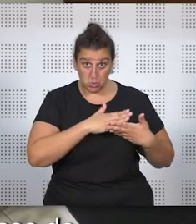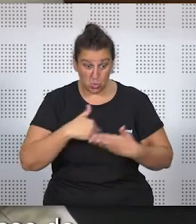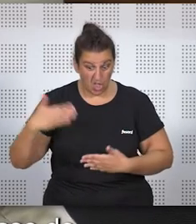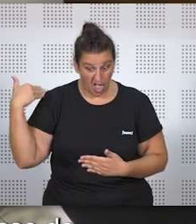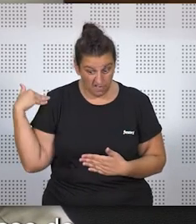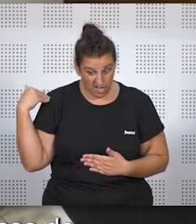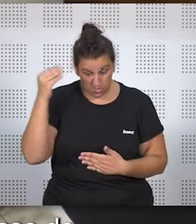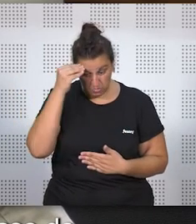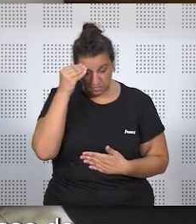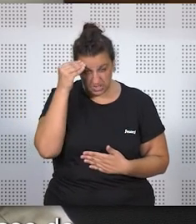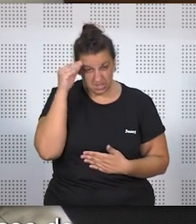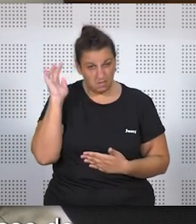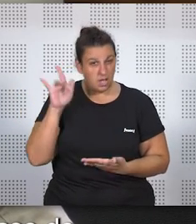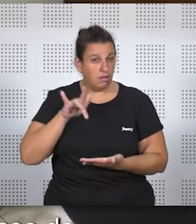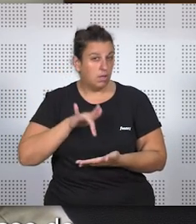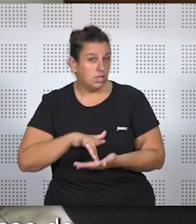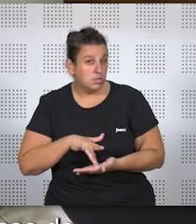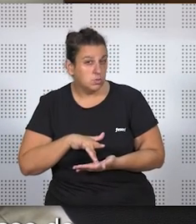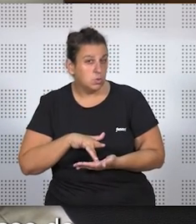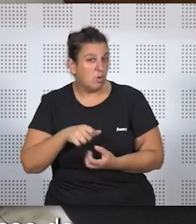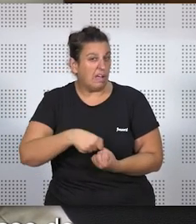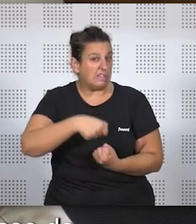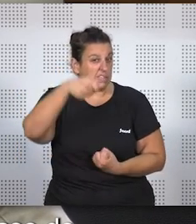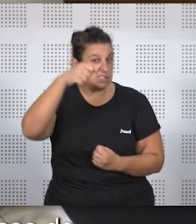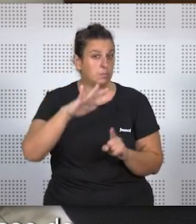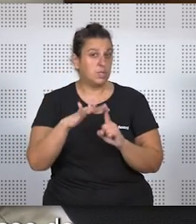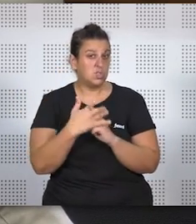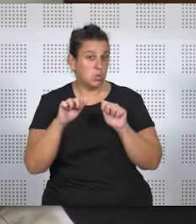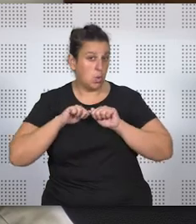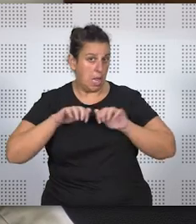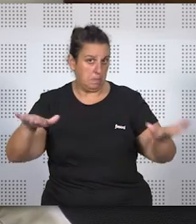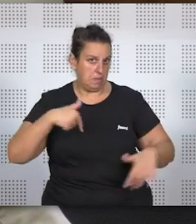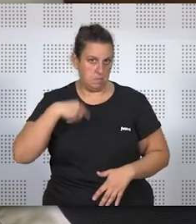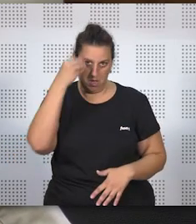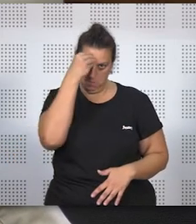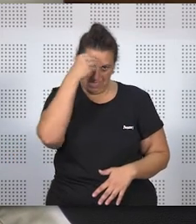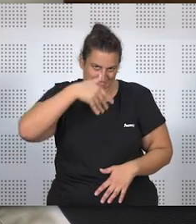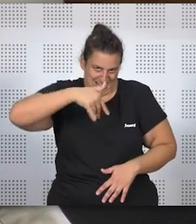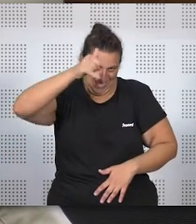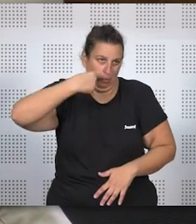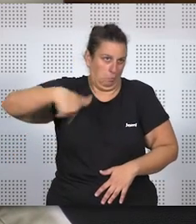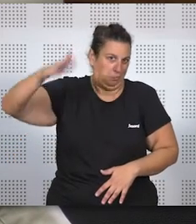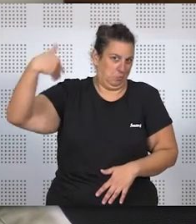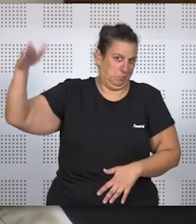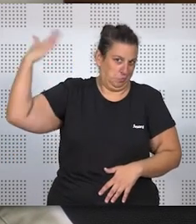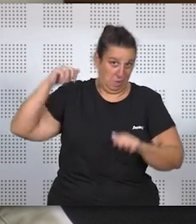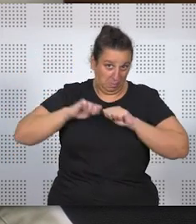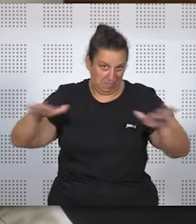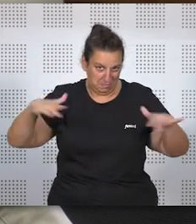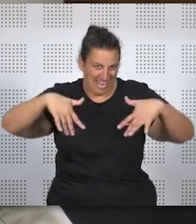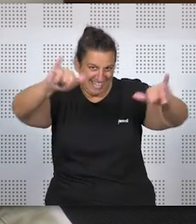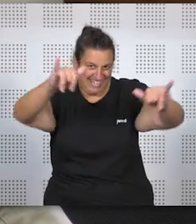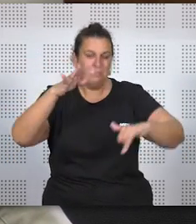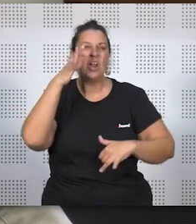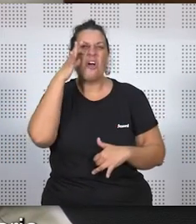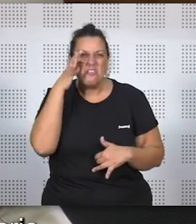se iba a dar el caso de testamentos en situación de epidemia, porque nos parecía algo como muy antiguo. ¿Qué es lo